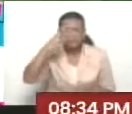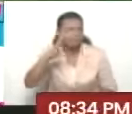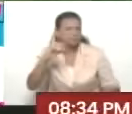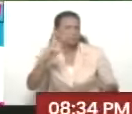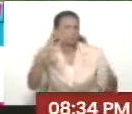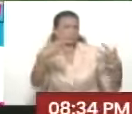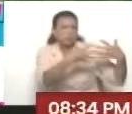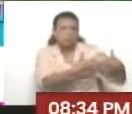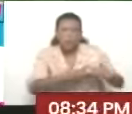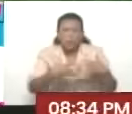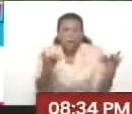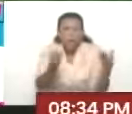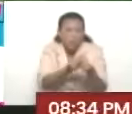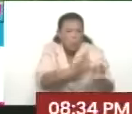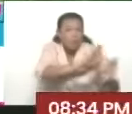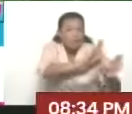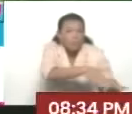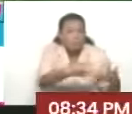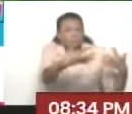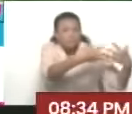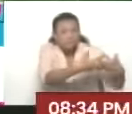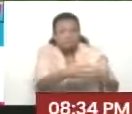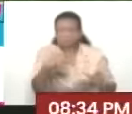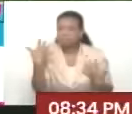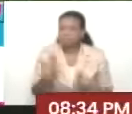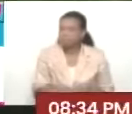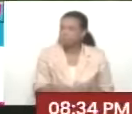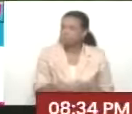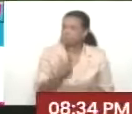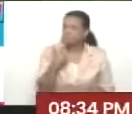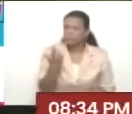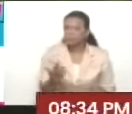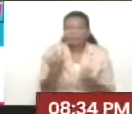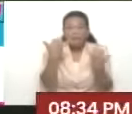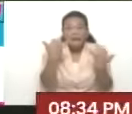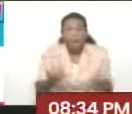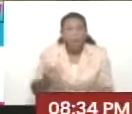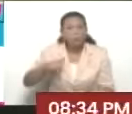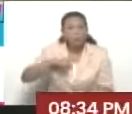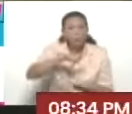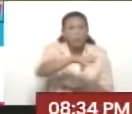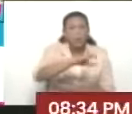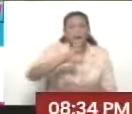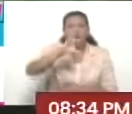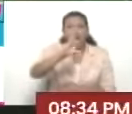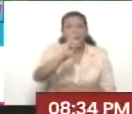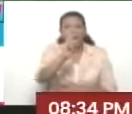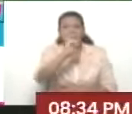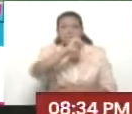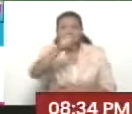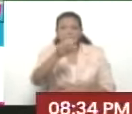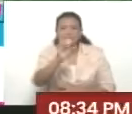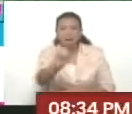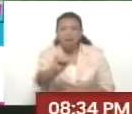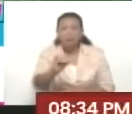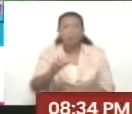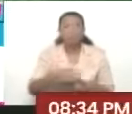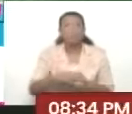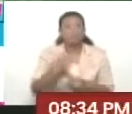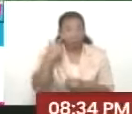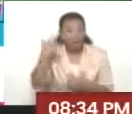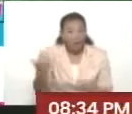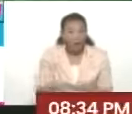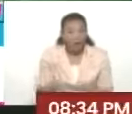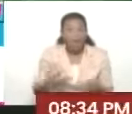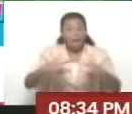imperialismo. Esa es la verdad. Y ahora van a descuartizar, Silgo. La tienen secuestrada, Silgo.